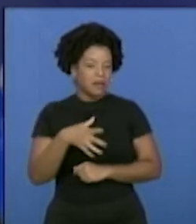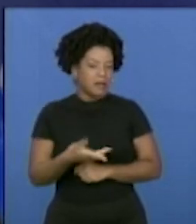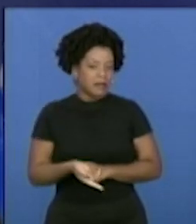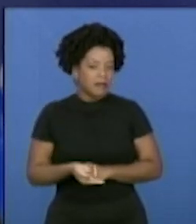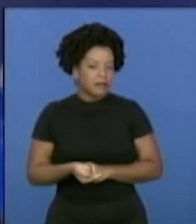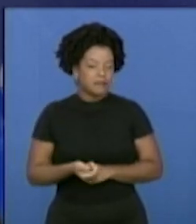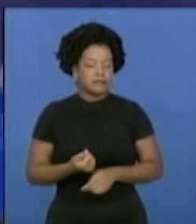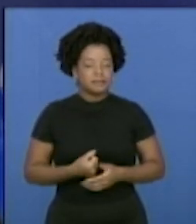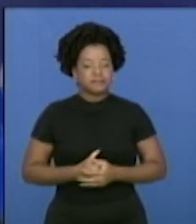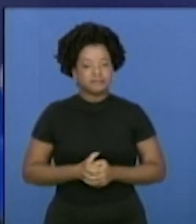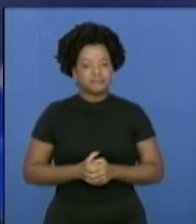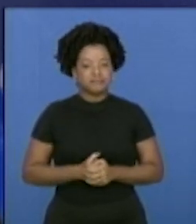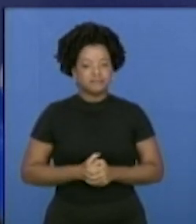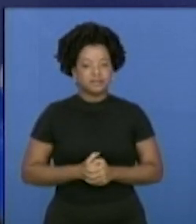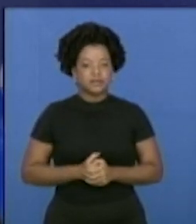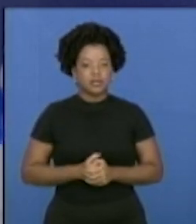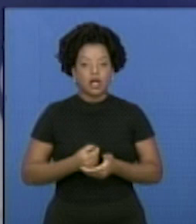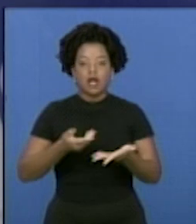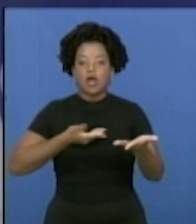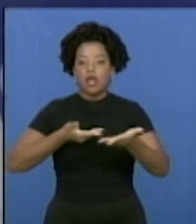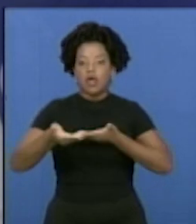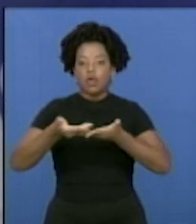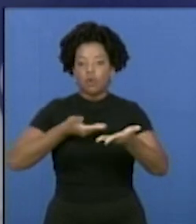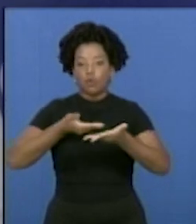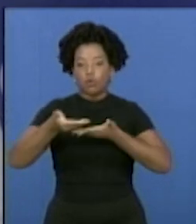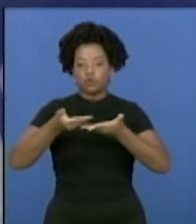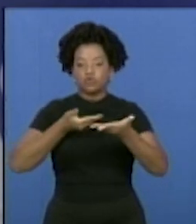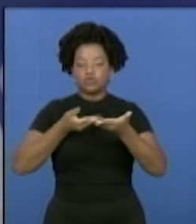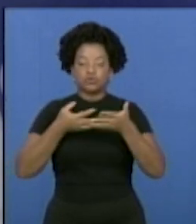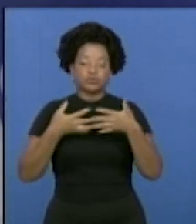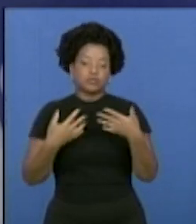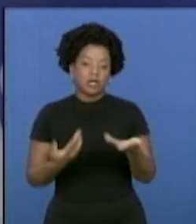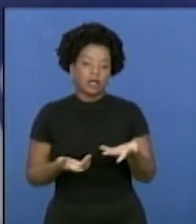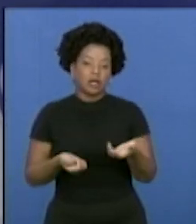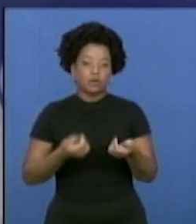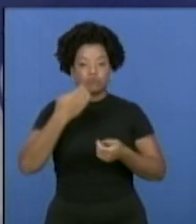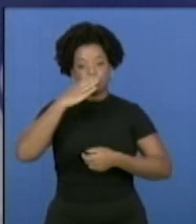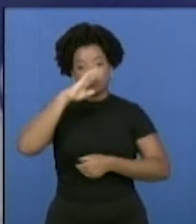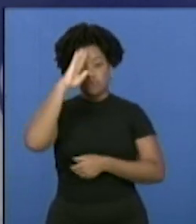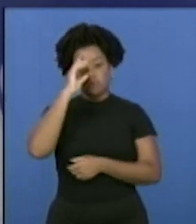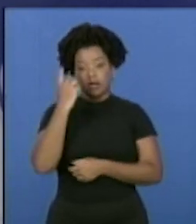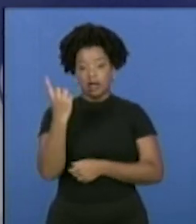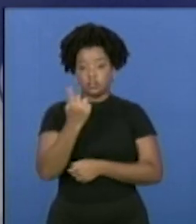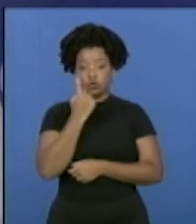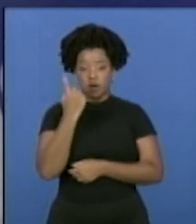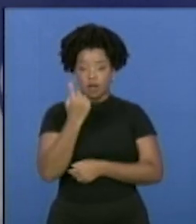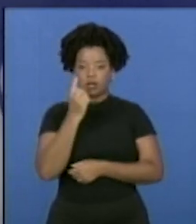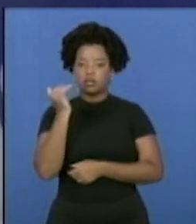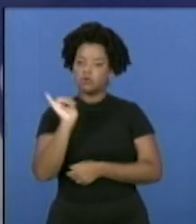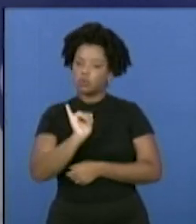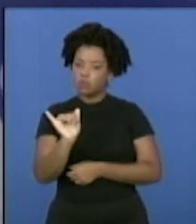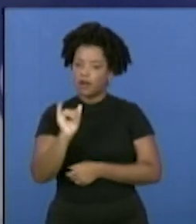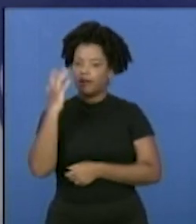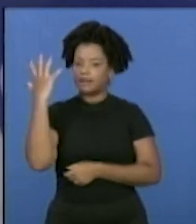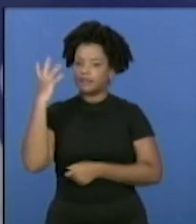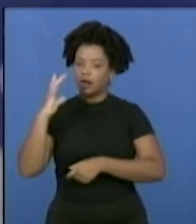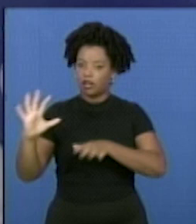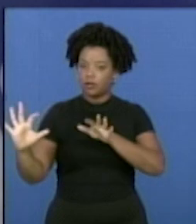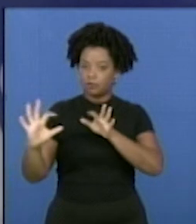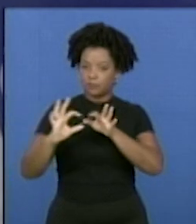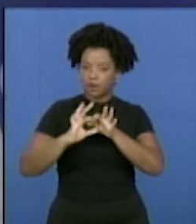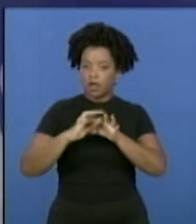comercializan los productos nacionales recibiendo ingresos del exterior. Ahora un poco que con esa